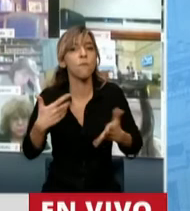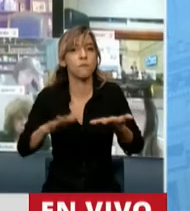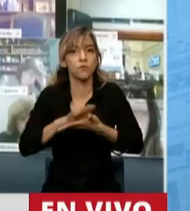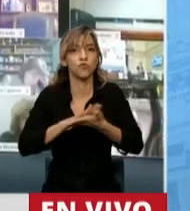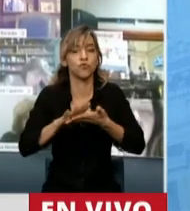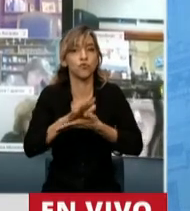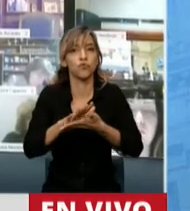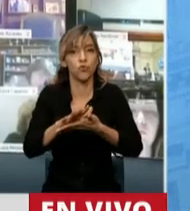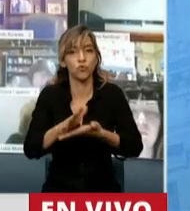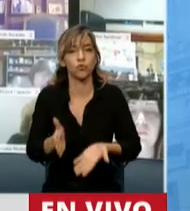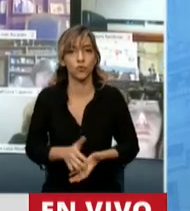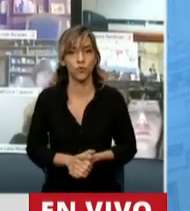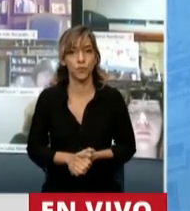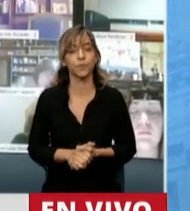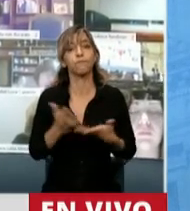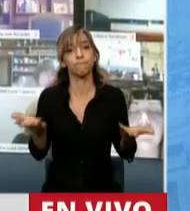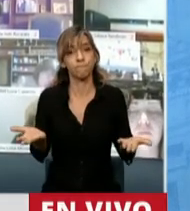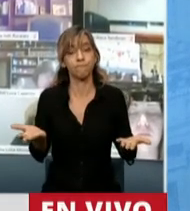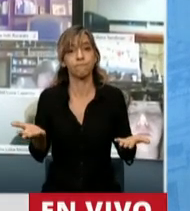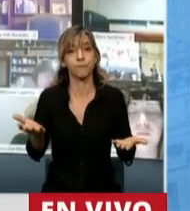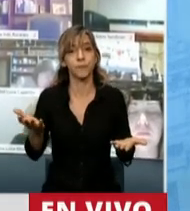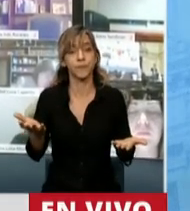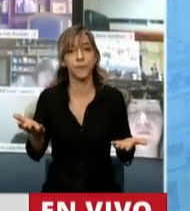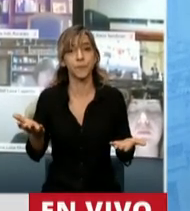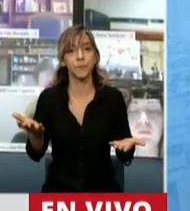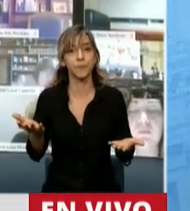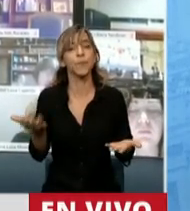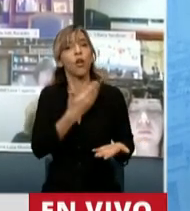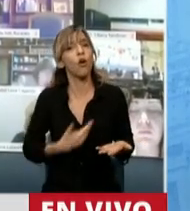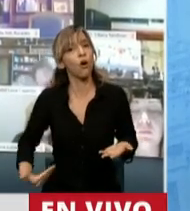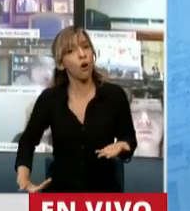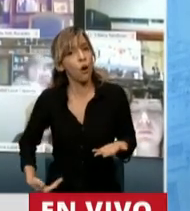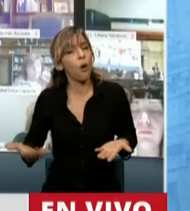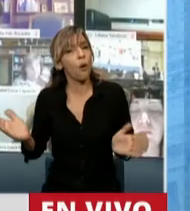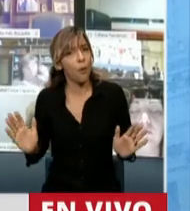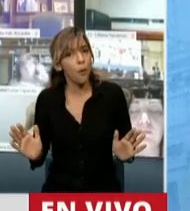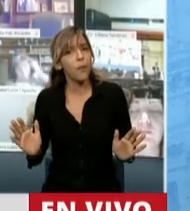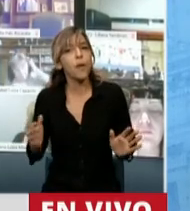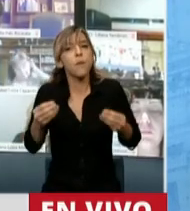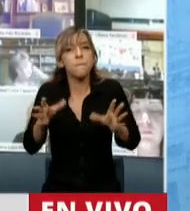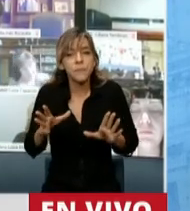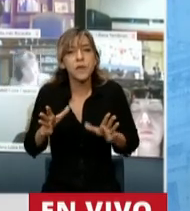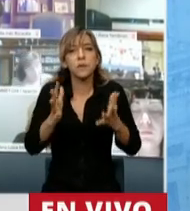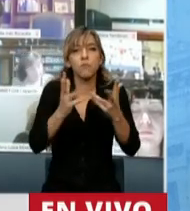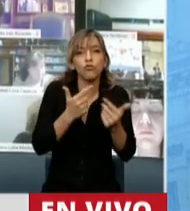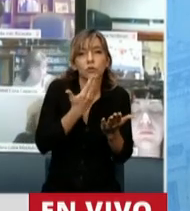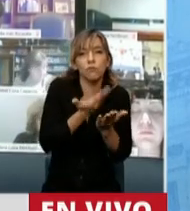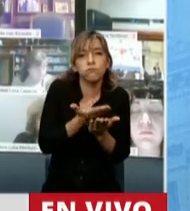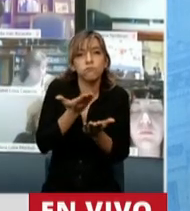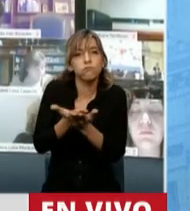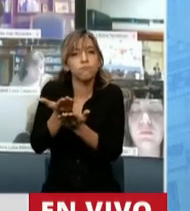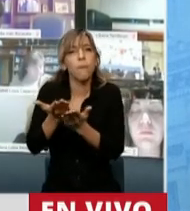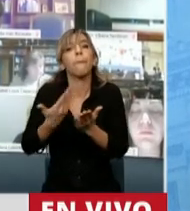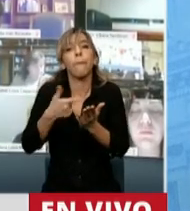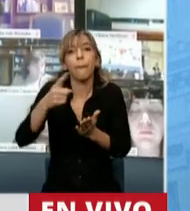Y es así que, en definitiva, termina poniendo en práctica algunos proyectos que tienden, en definitiva,